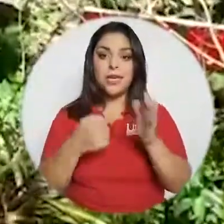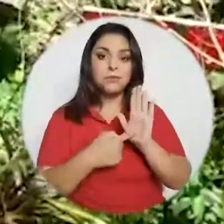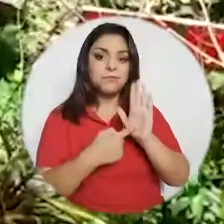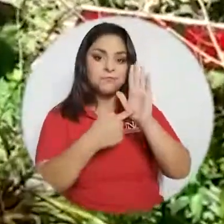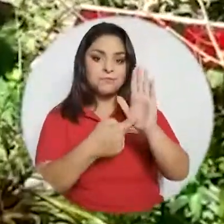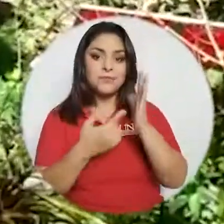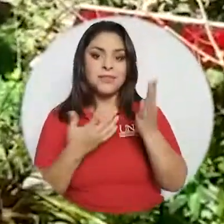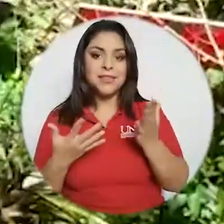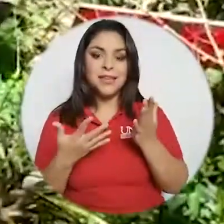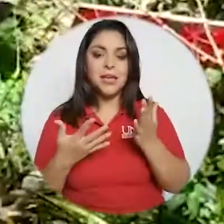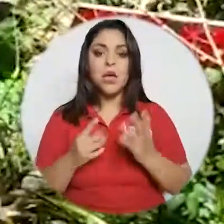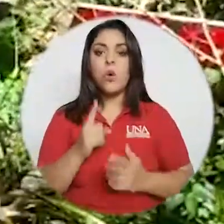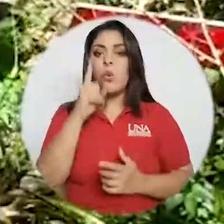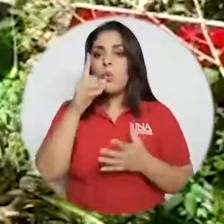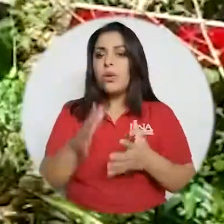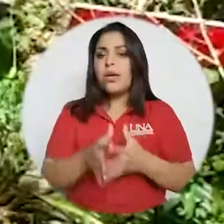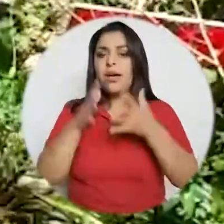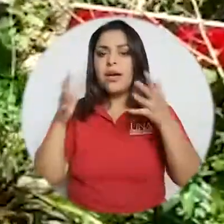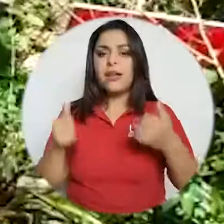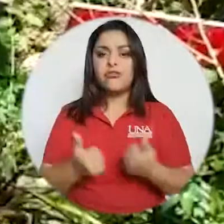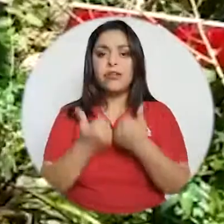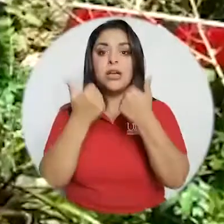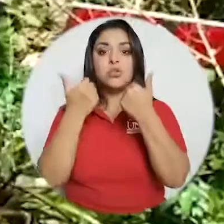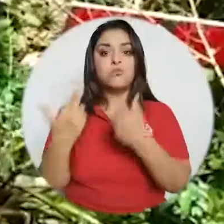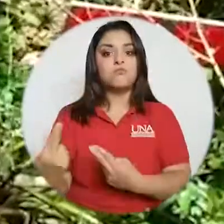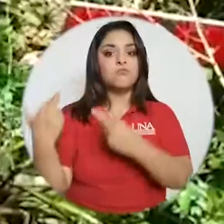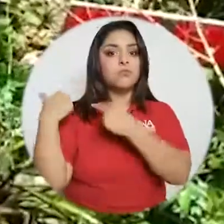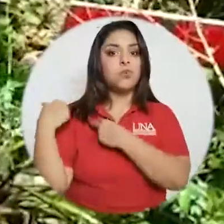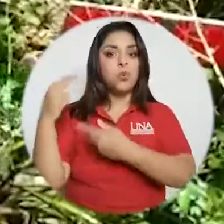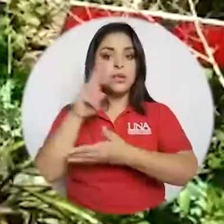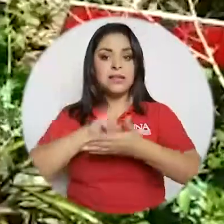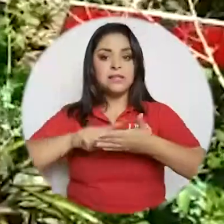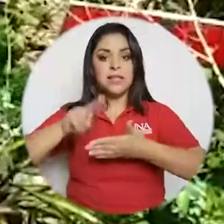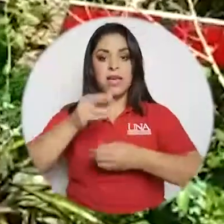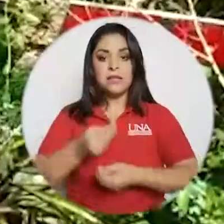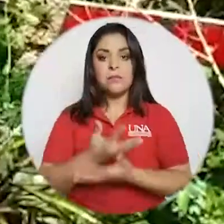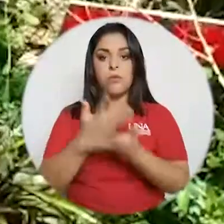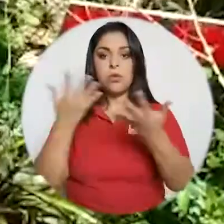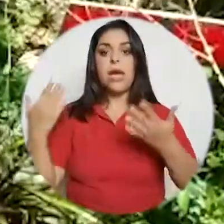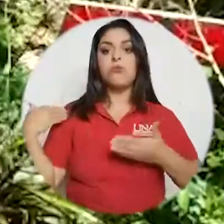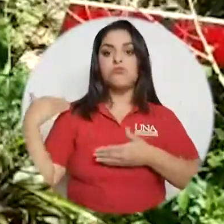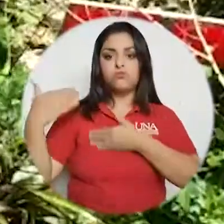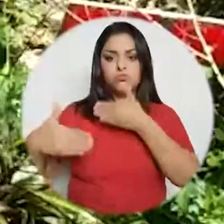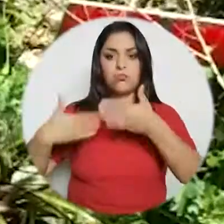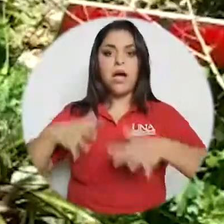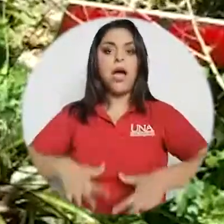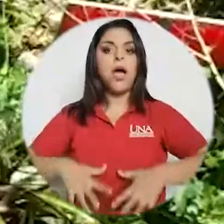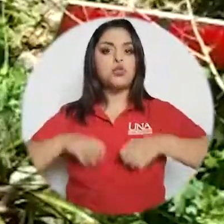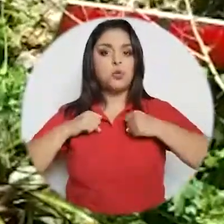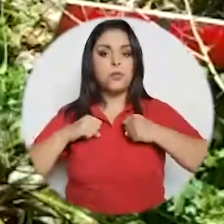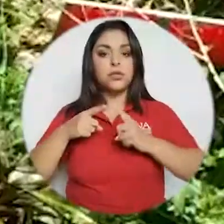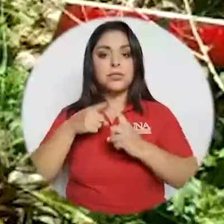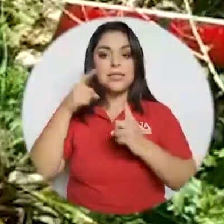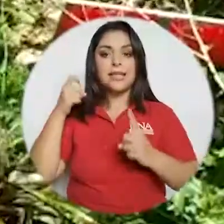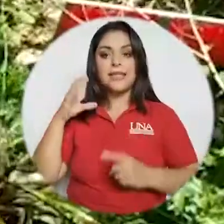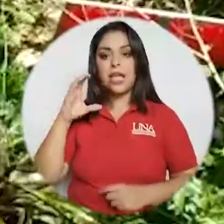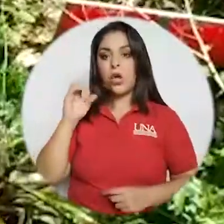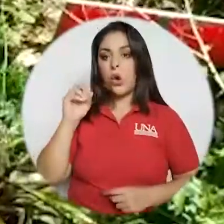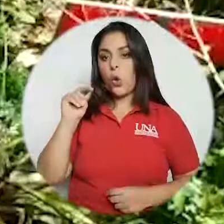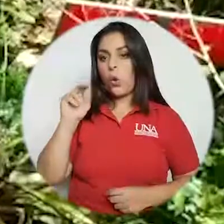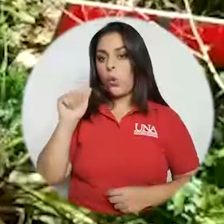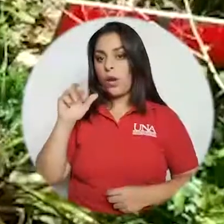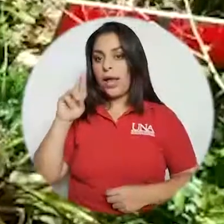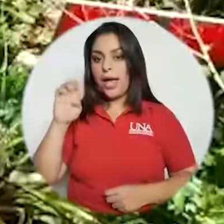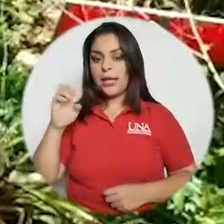quisiera señalar que uno de los grandes retos que tocan las universidades públicas y así lo hemos venido asumiendo desde